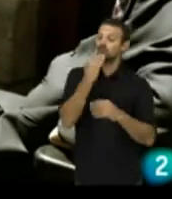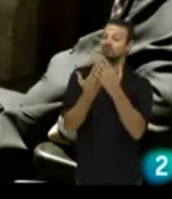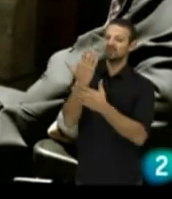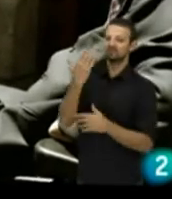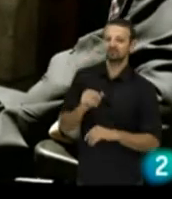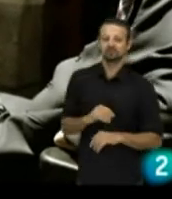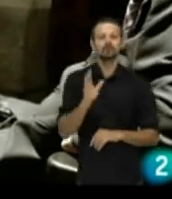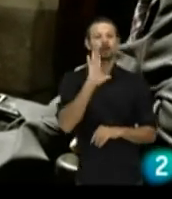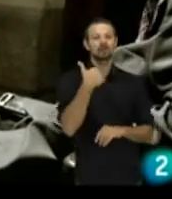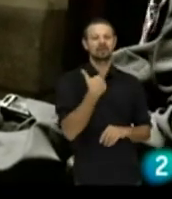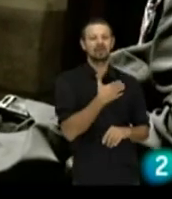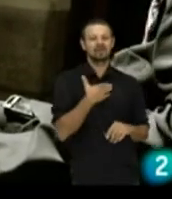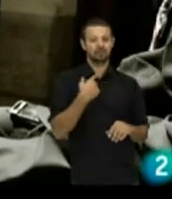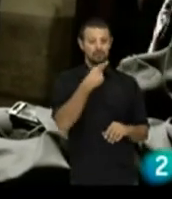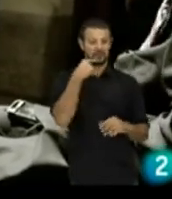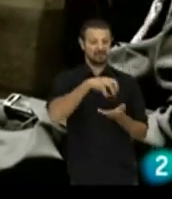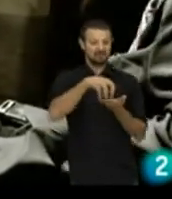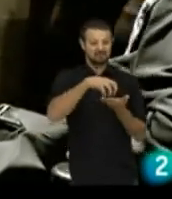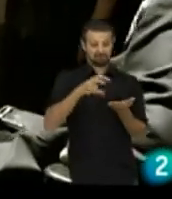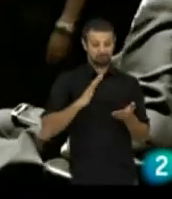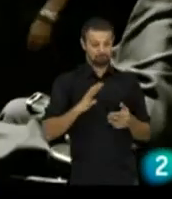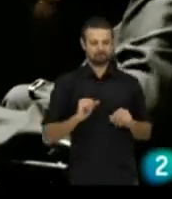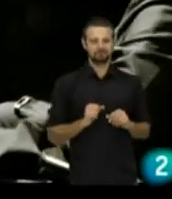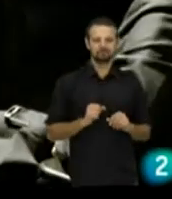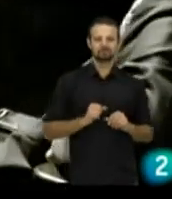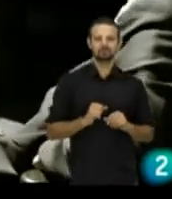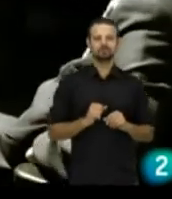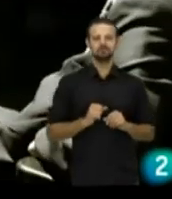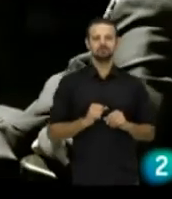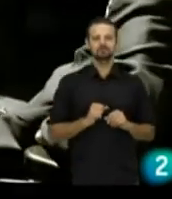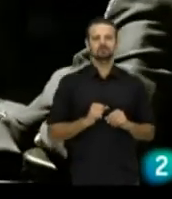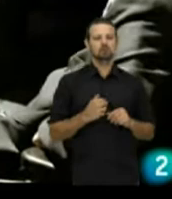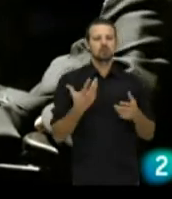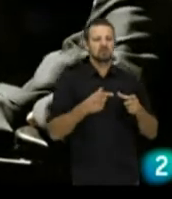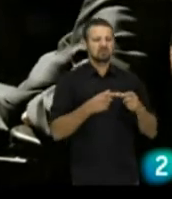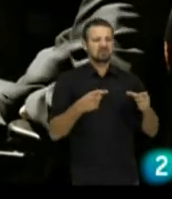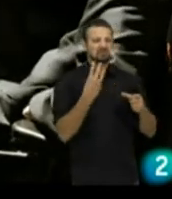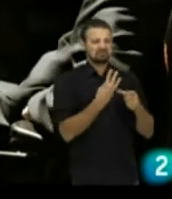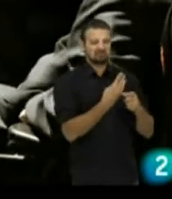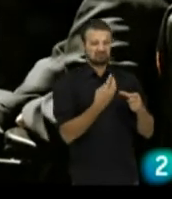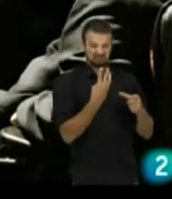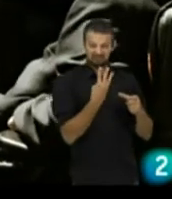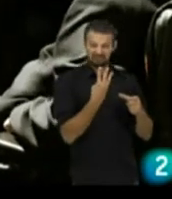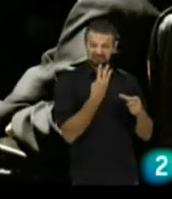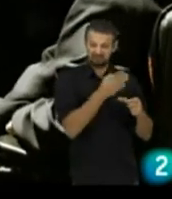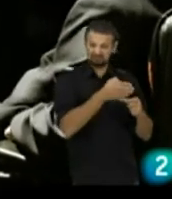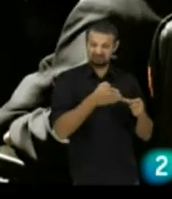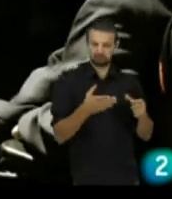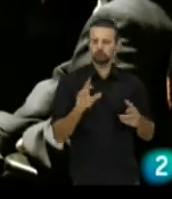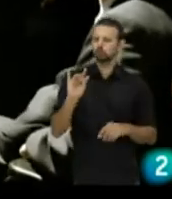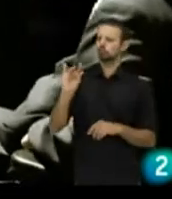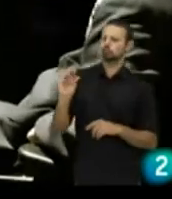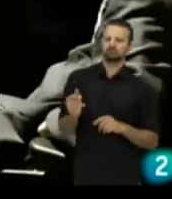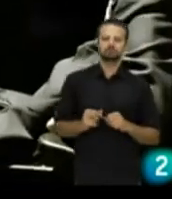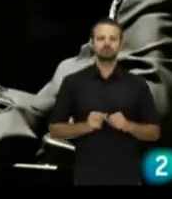Ávila, un atractivo turístico importantísimo... Señorita, buenos días. Hola, ¿qué tal? Buenos días. Me gustaría unas yemas. ¿Unas yemas? Sí. Vale. Es un